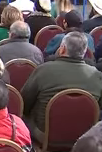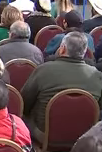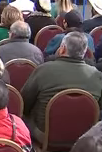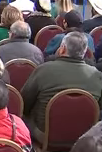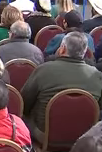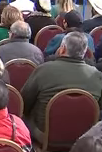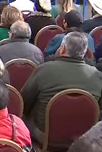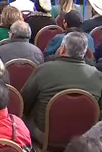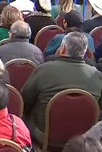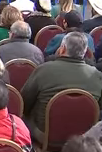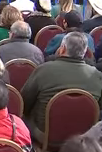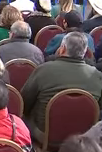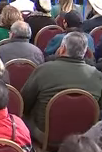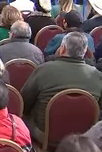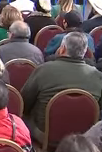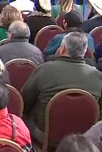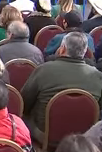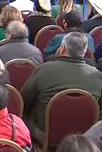molla y boca negra